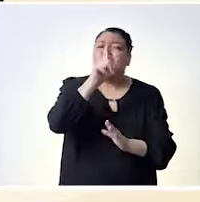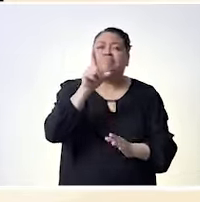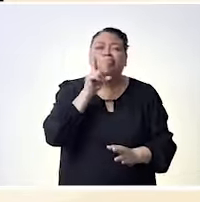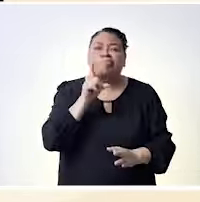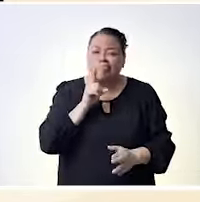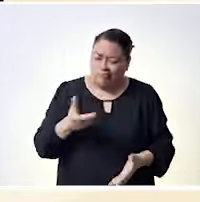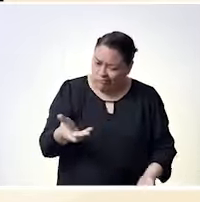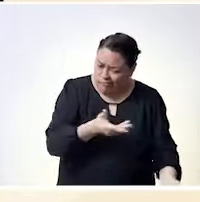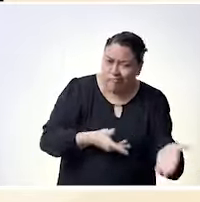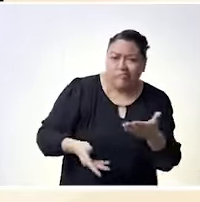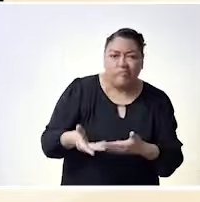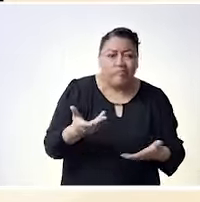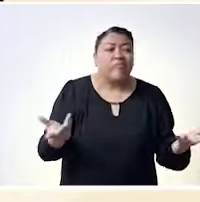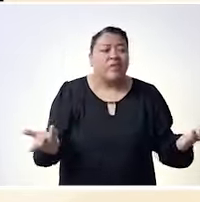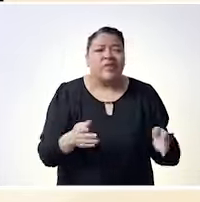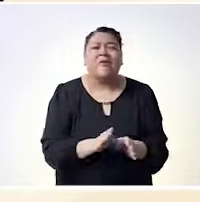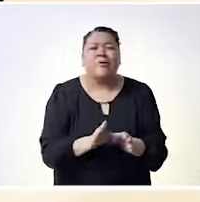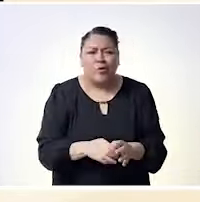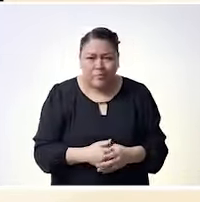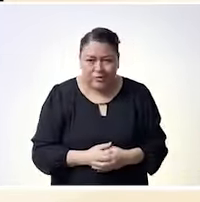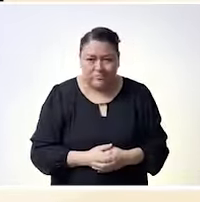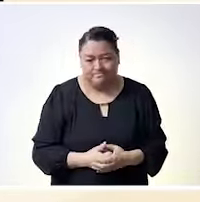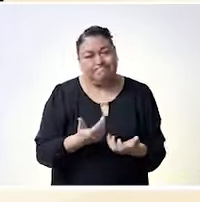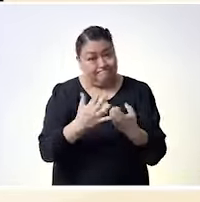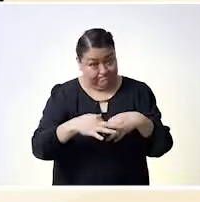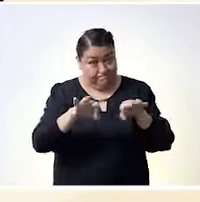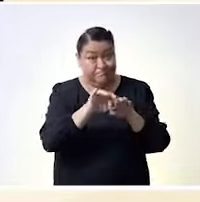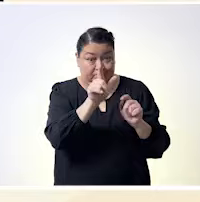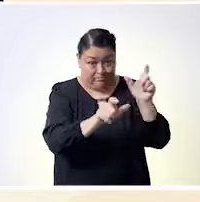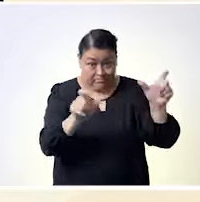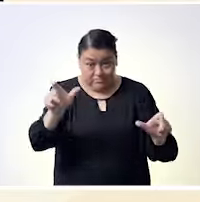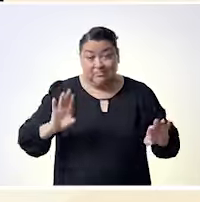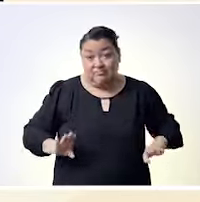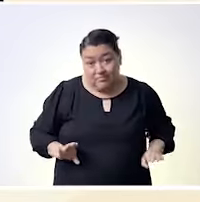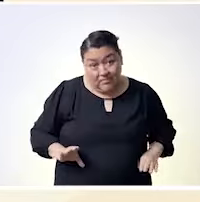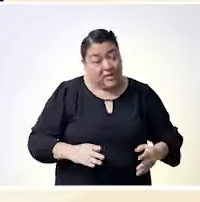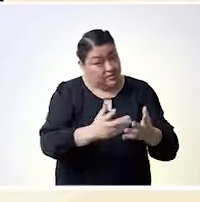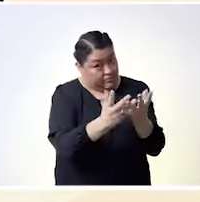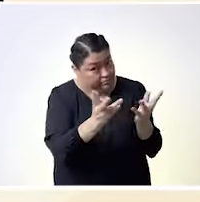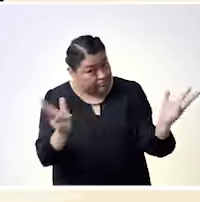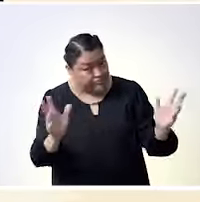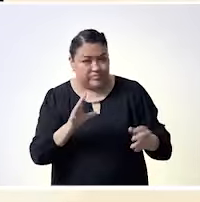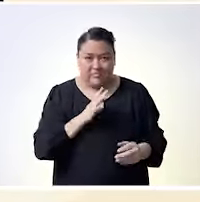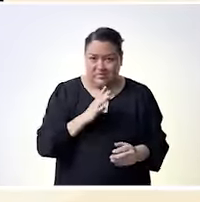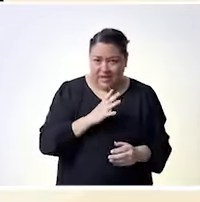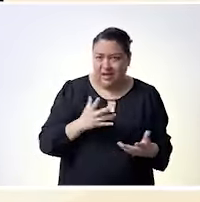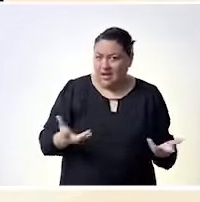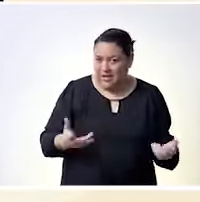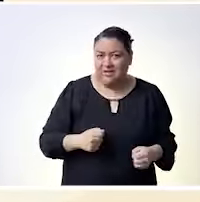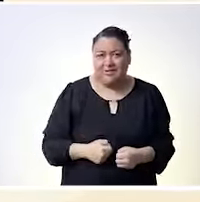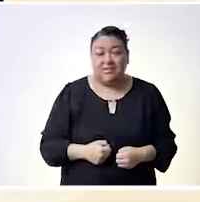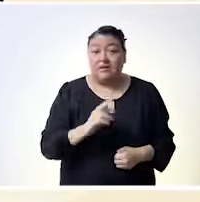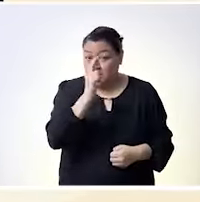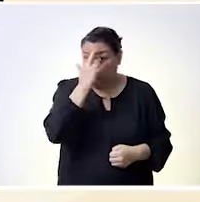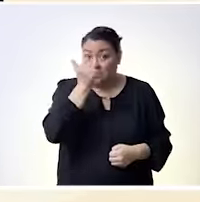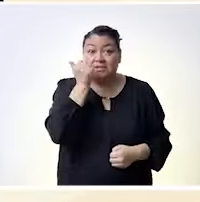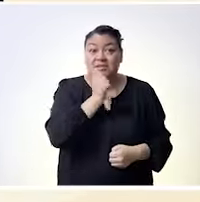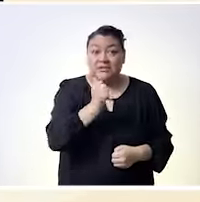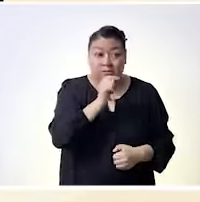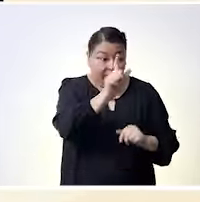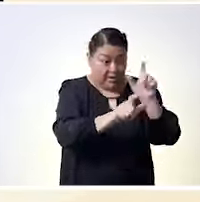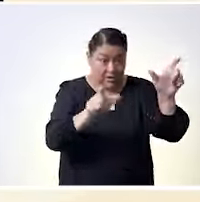conocerlas y poder ahora tener un pedacito de ustedes en mi vida sin embargo también para compartirlo con mi entorno